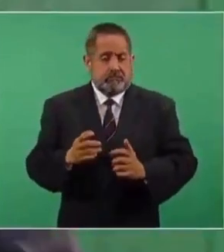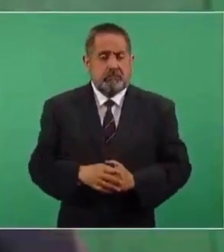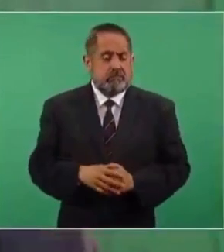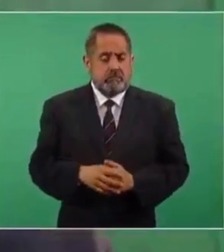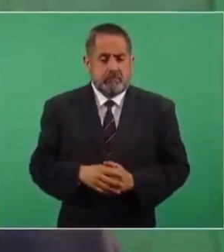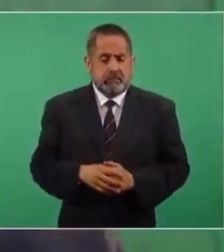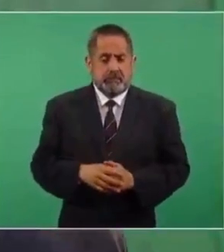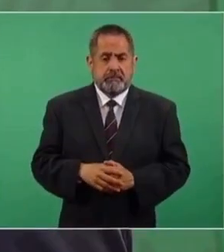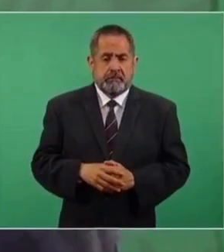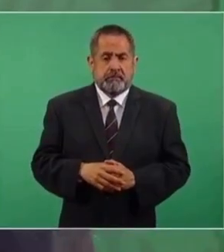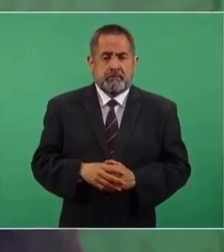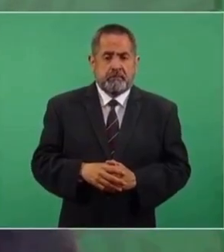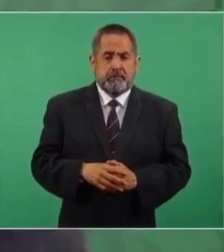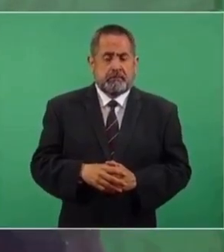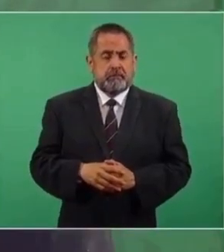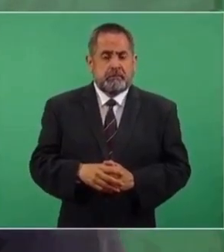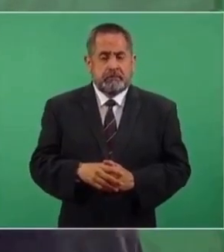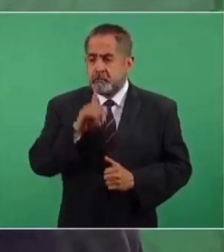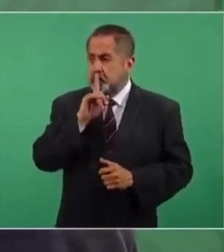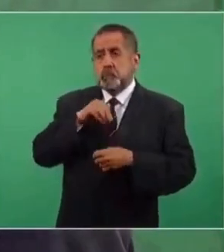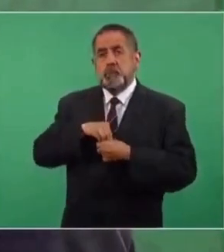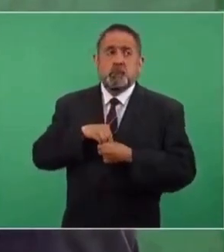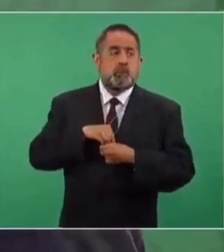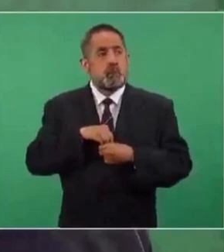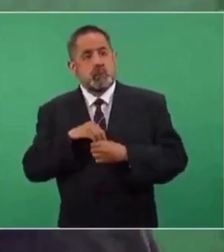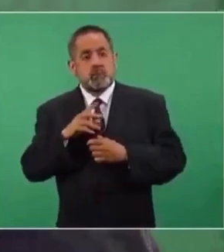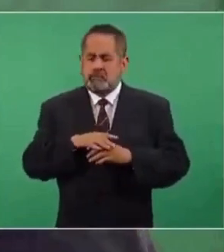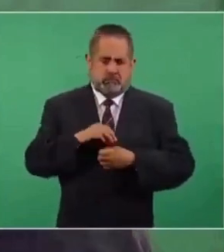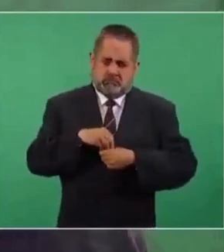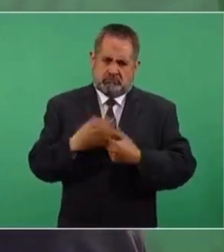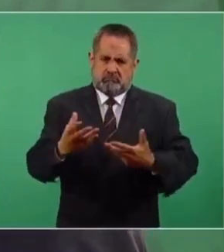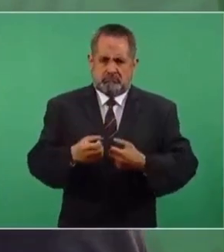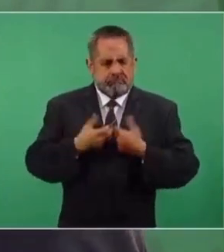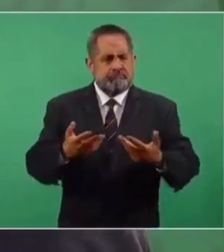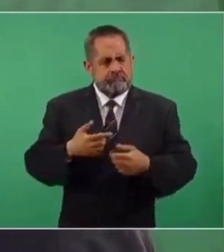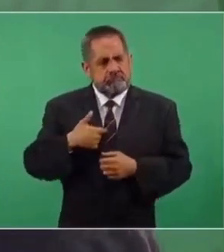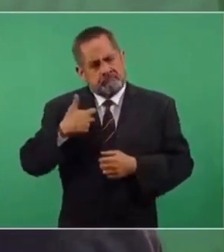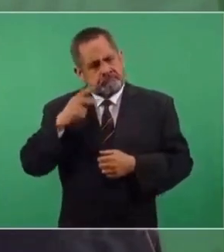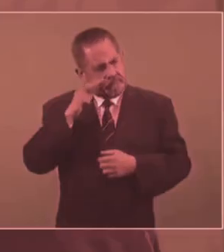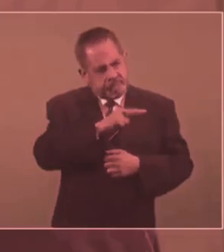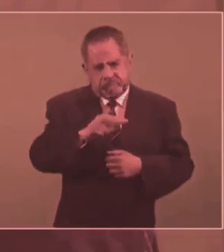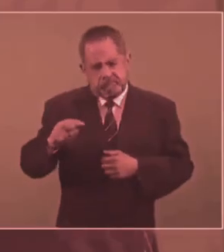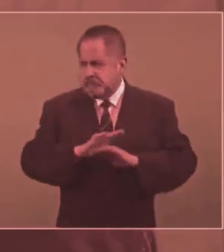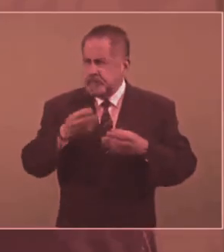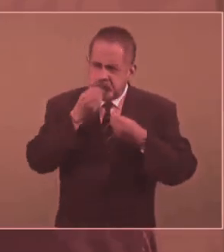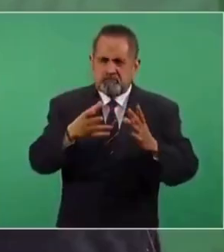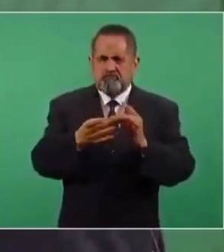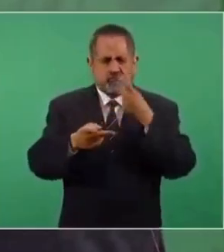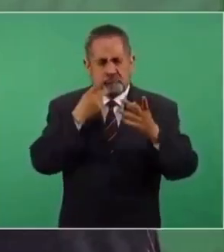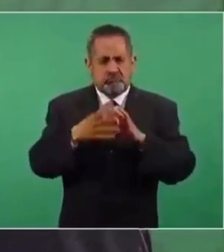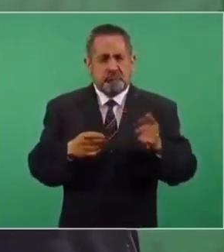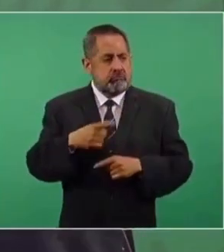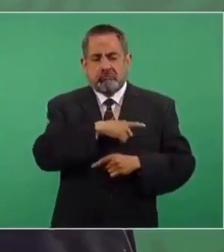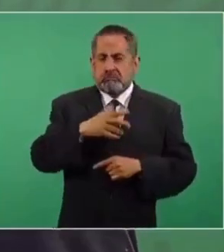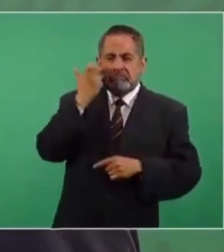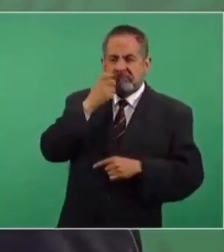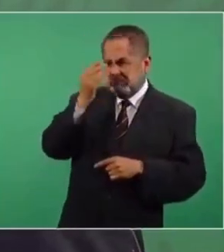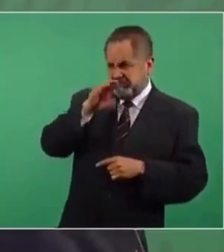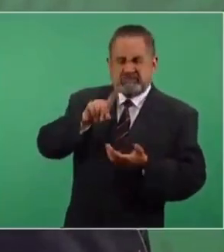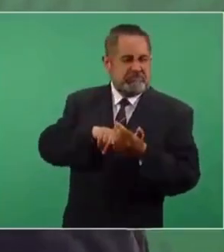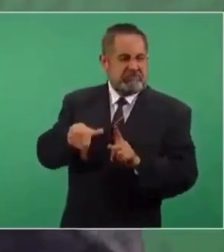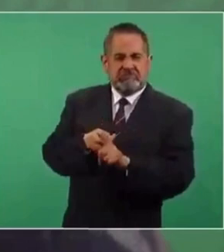callarme cuando estoy viendo que está de por medio una provocación